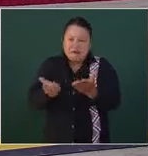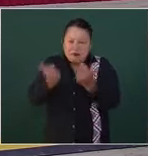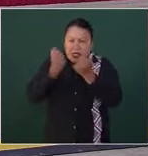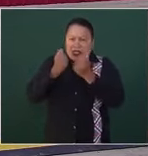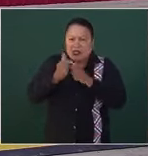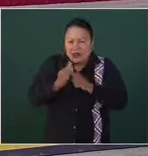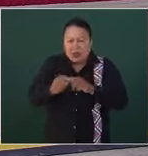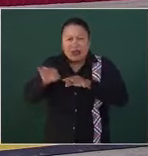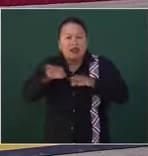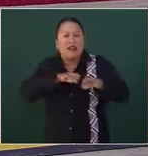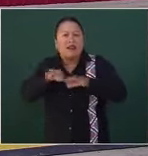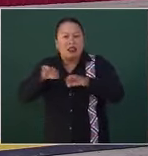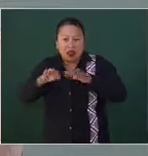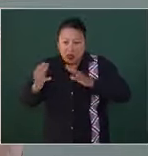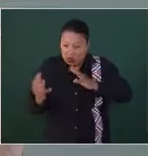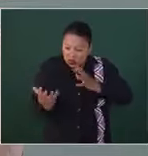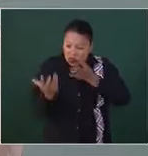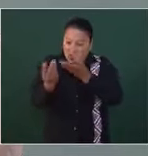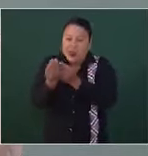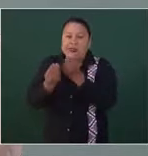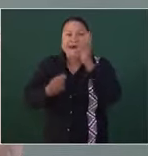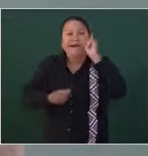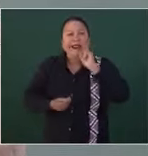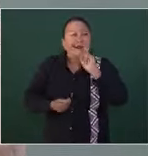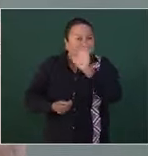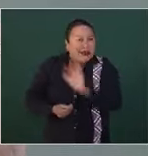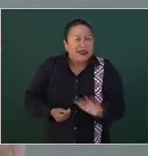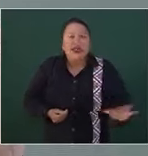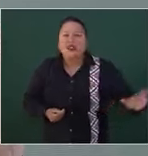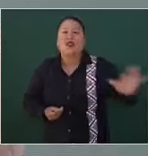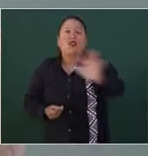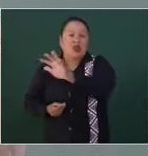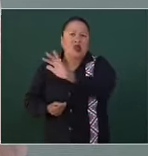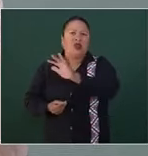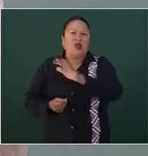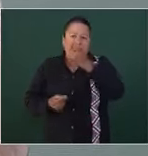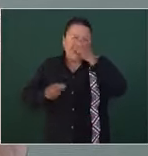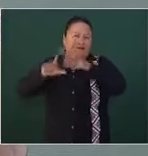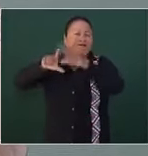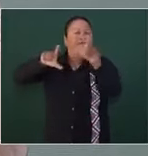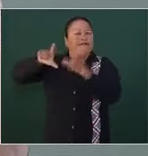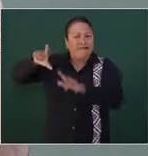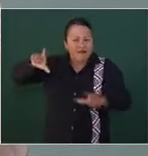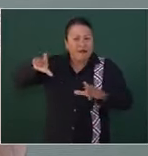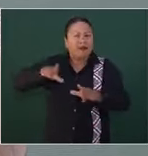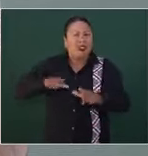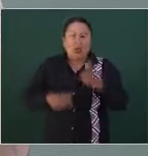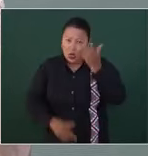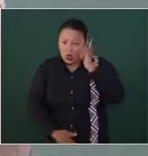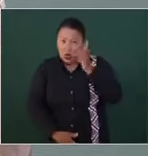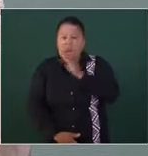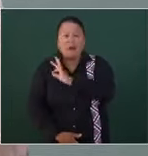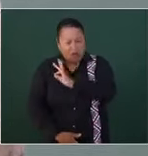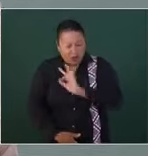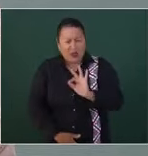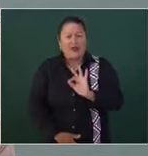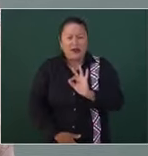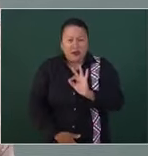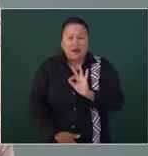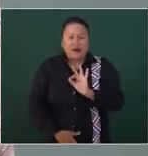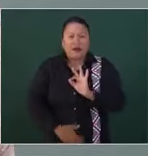y juntas en todo el territorio del país podamos seguir